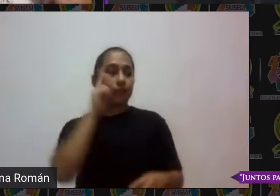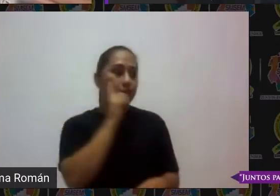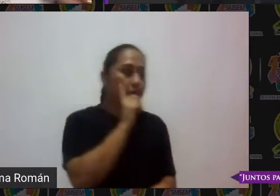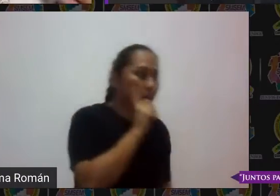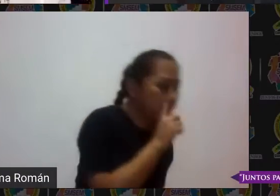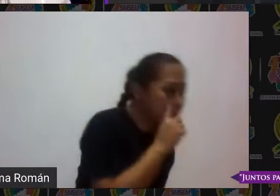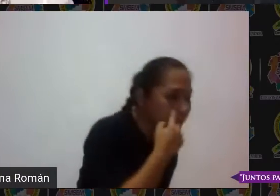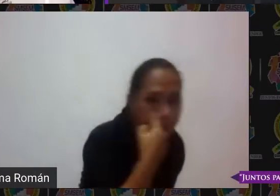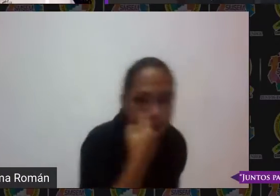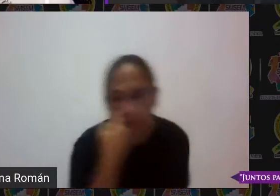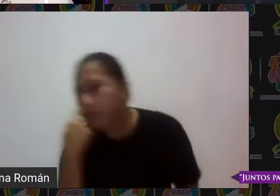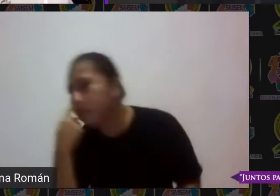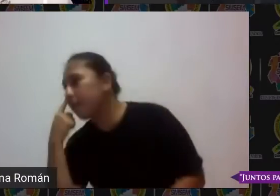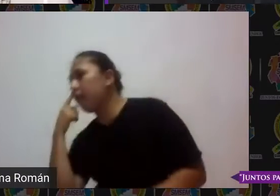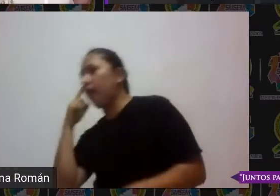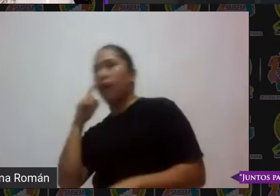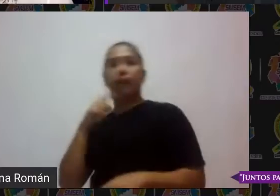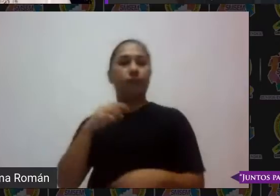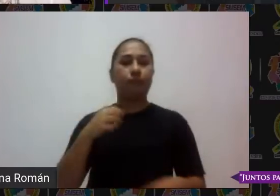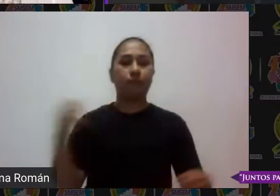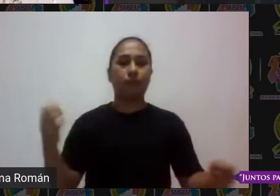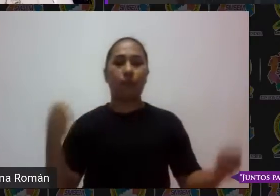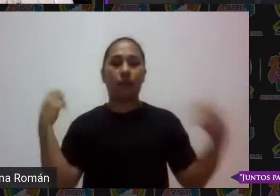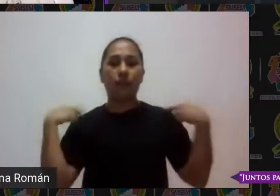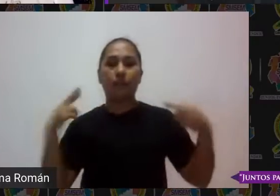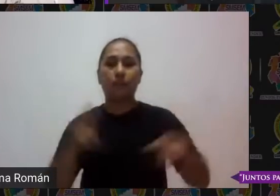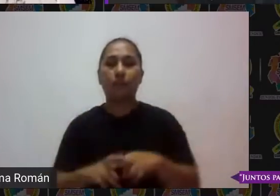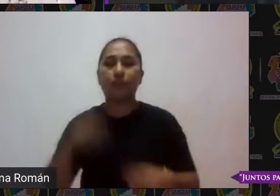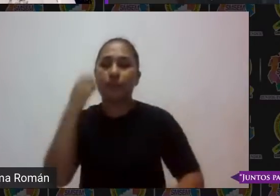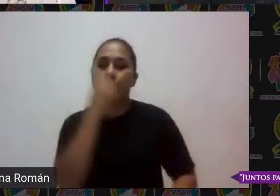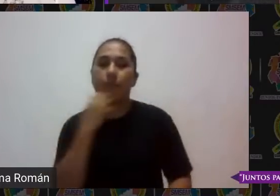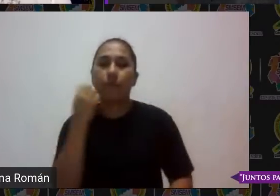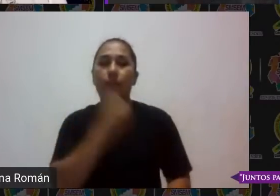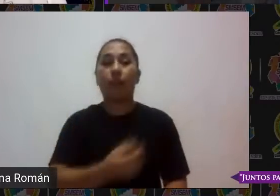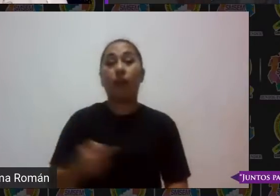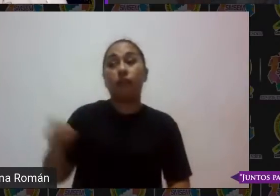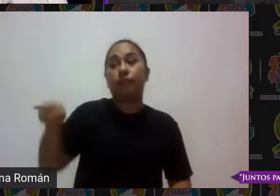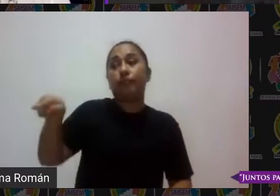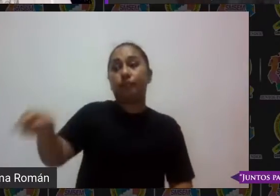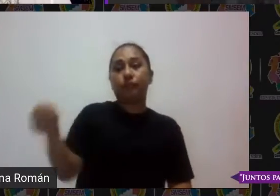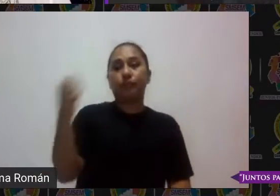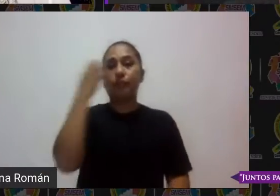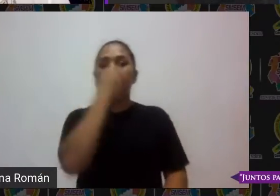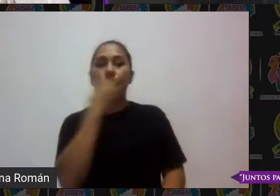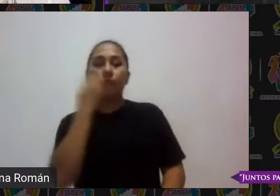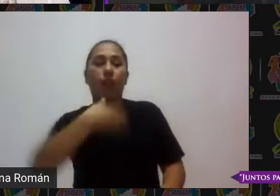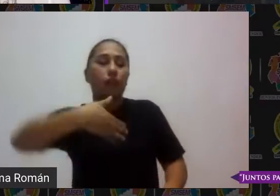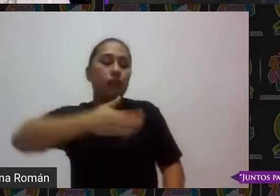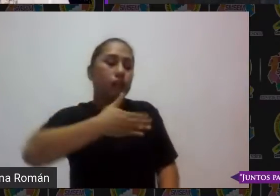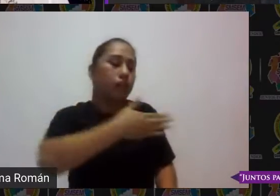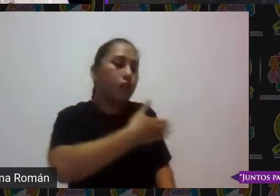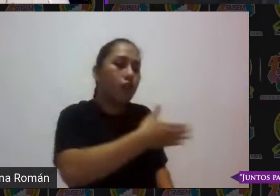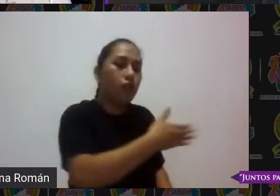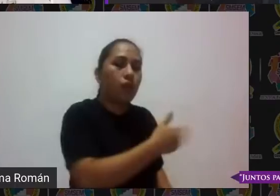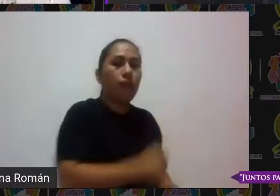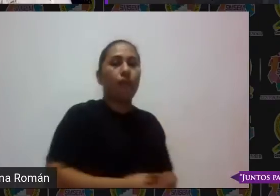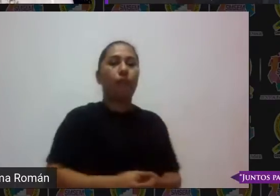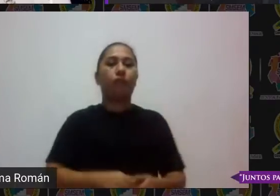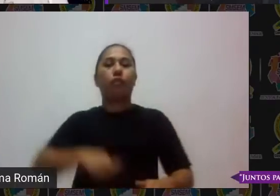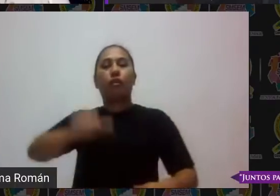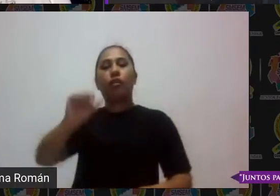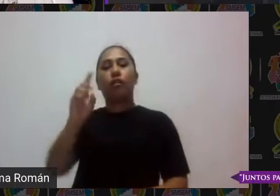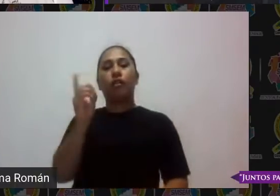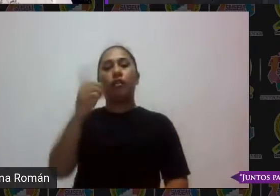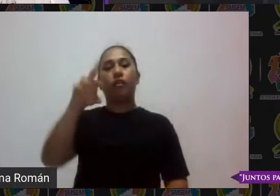y de las autoridades educativas que hay una escuela donde hay un pececito y se necesitan adecuaciones